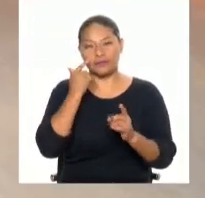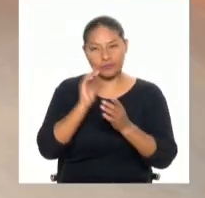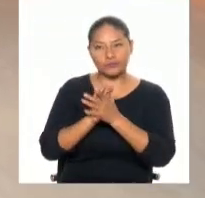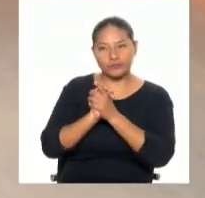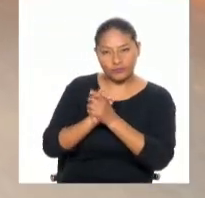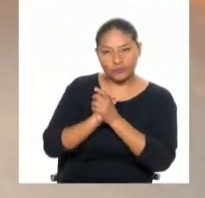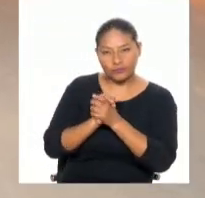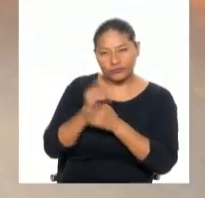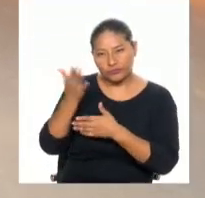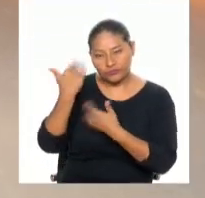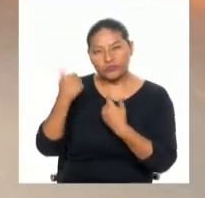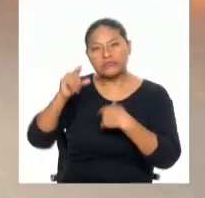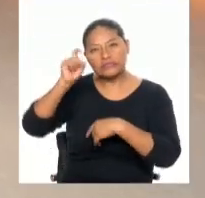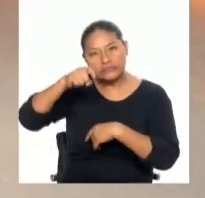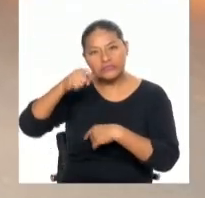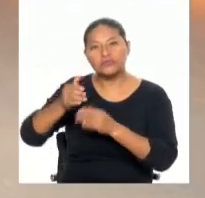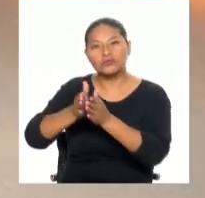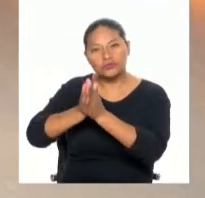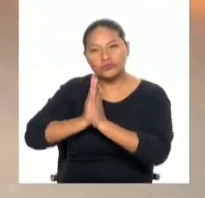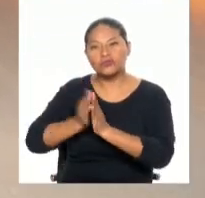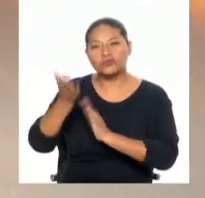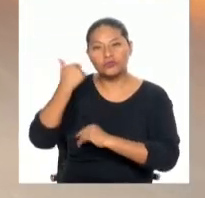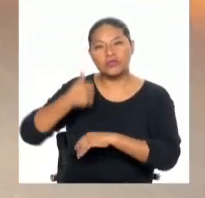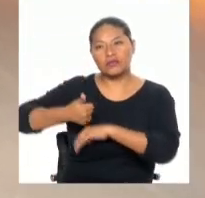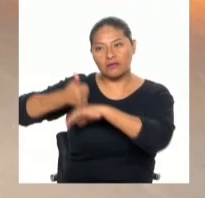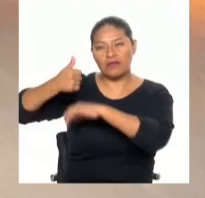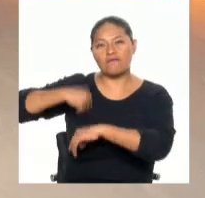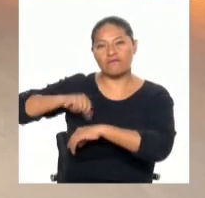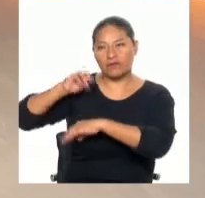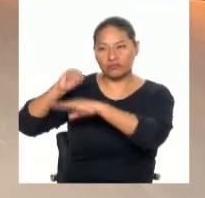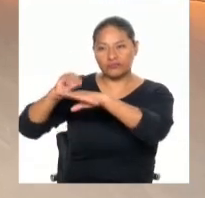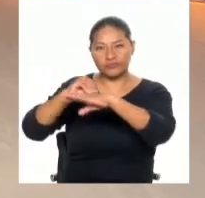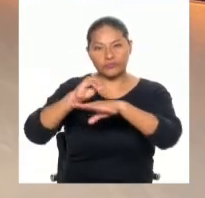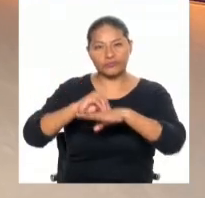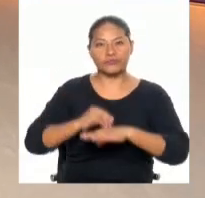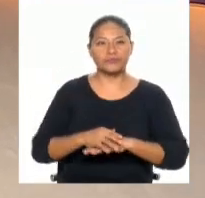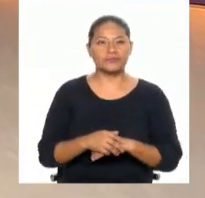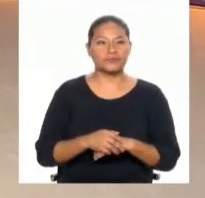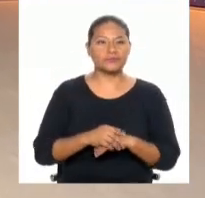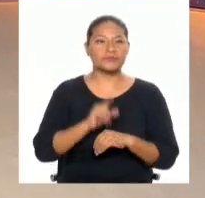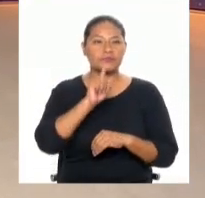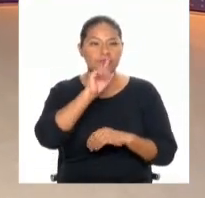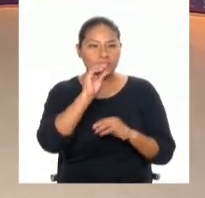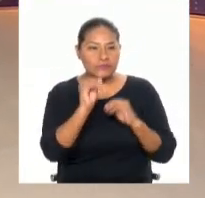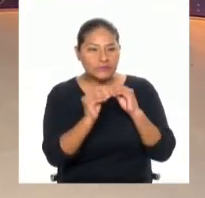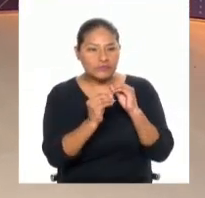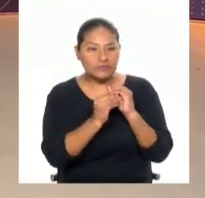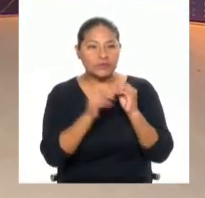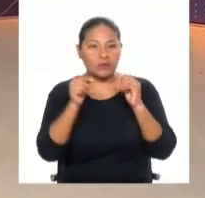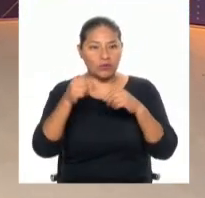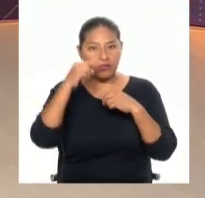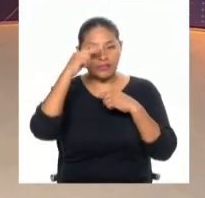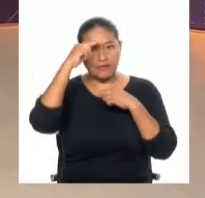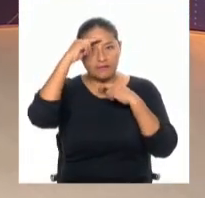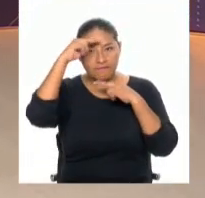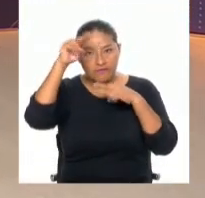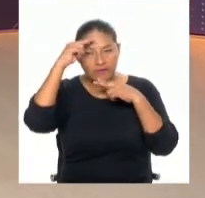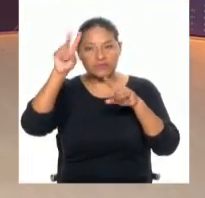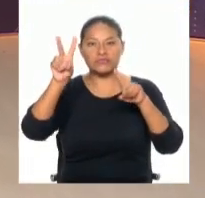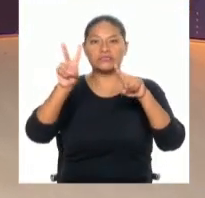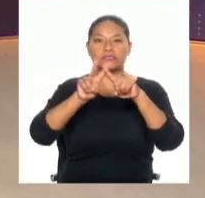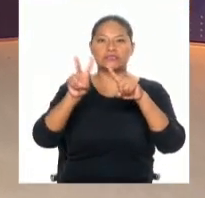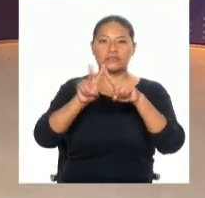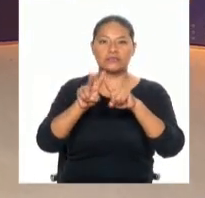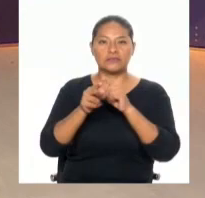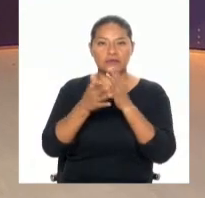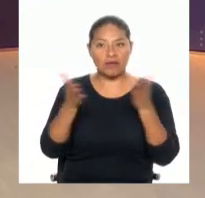favor no se deje de comunicarse con las autorías, pero vamos a cambiar Romy de información. permíteme a Gastón aprovechar la señal de TV Perú y TV Perú Noticias, porque